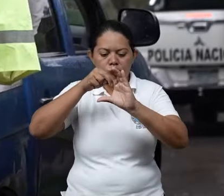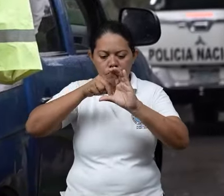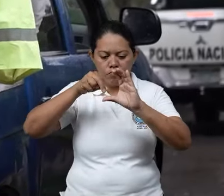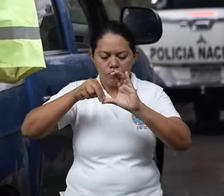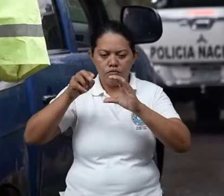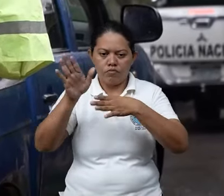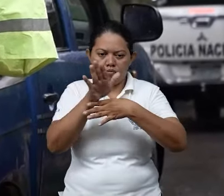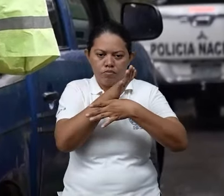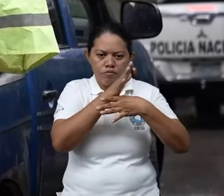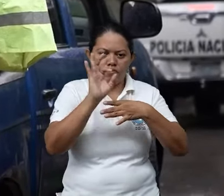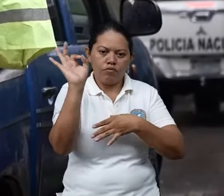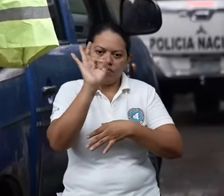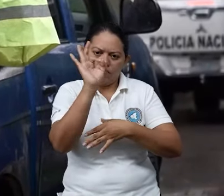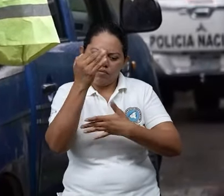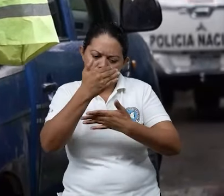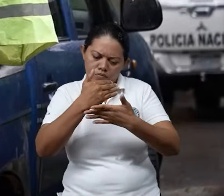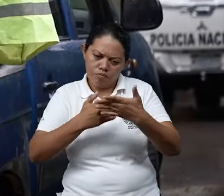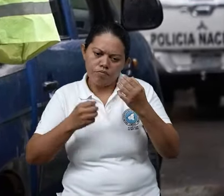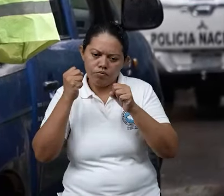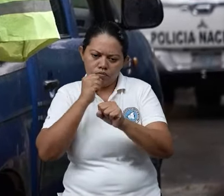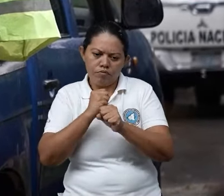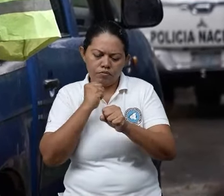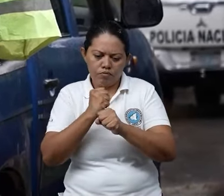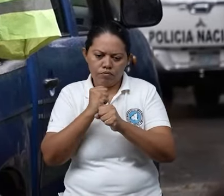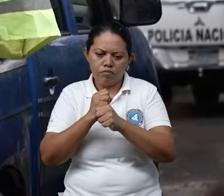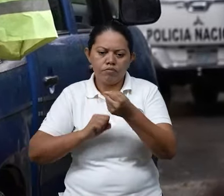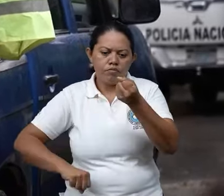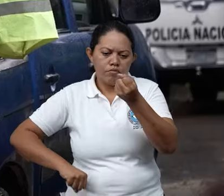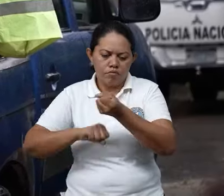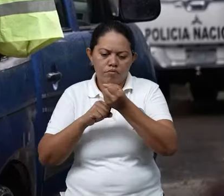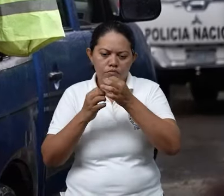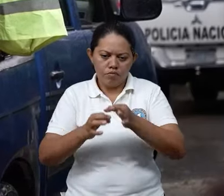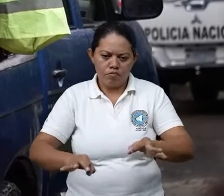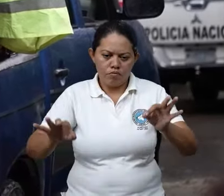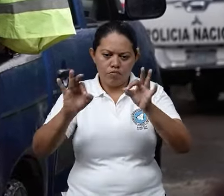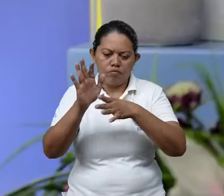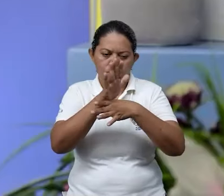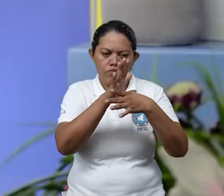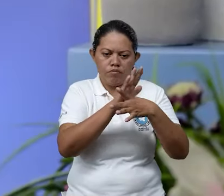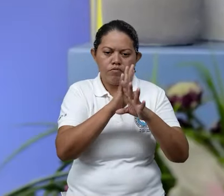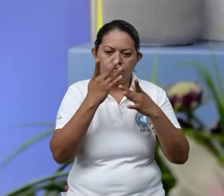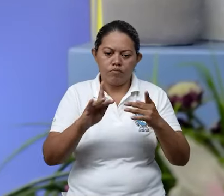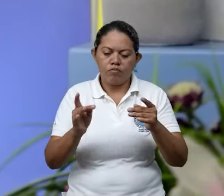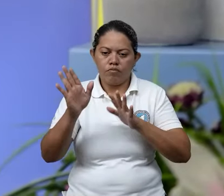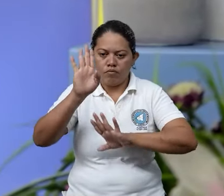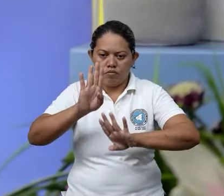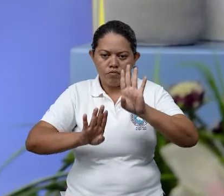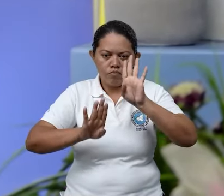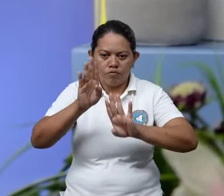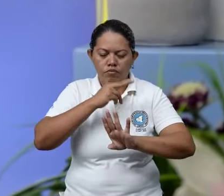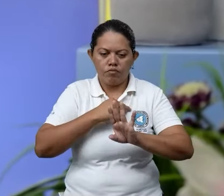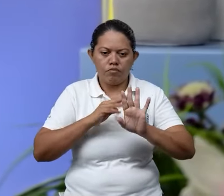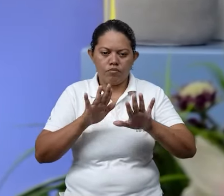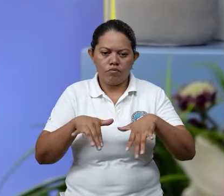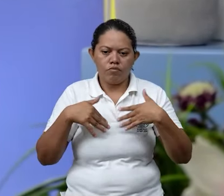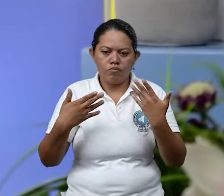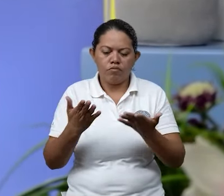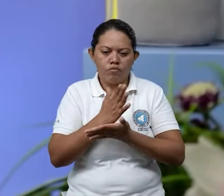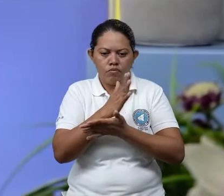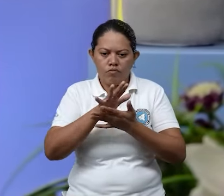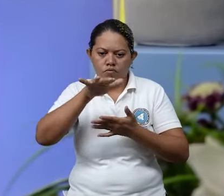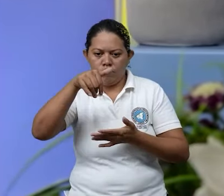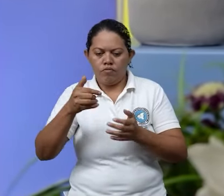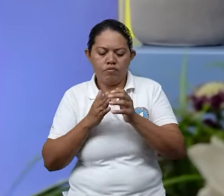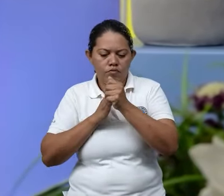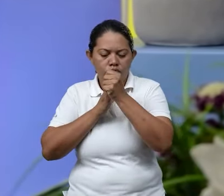desarrollan diferentes metodologías que ayudan a que los diferentes sectores sean partícipes de esto. Hemos